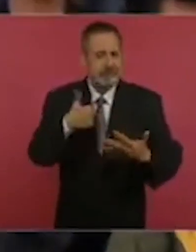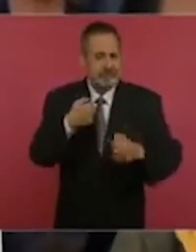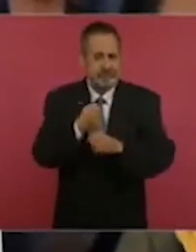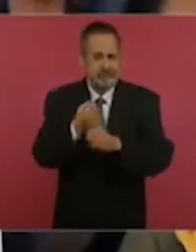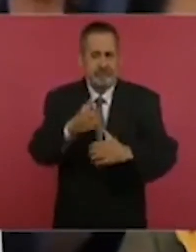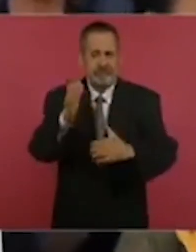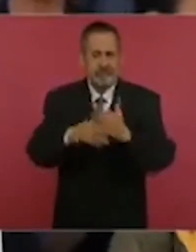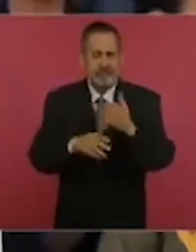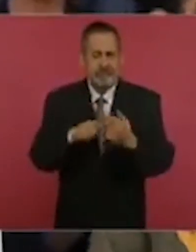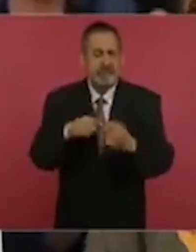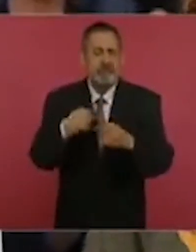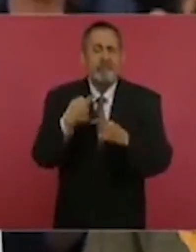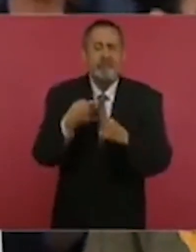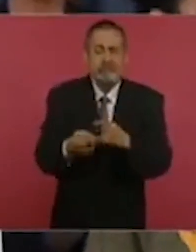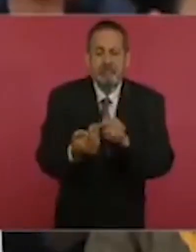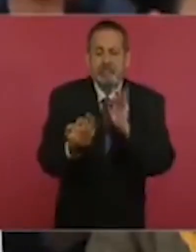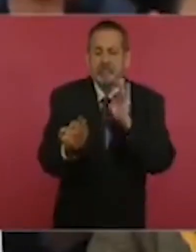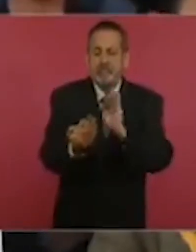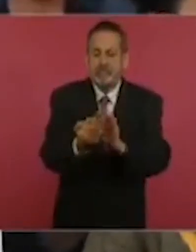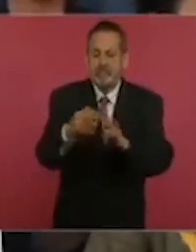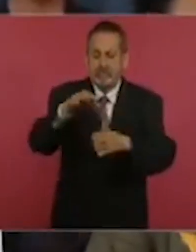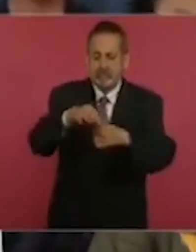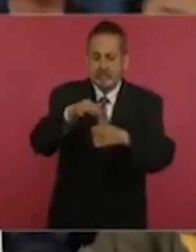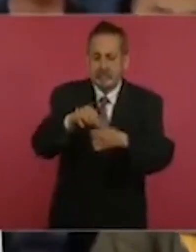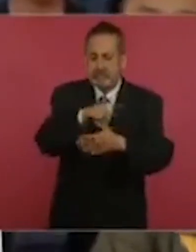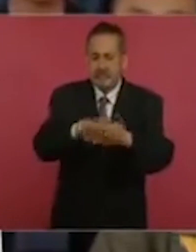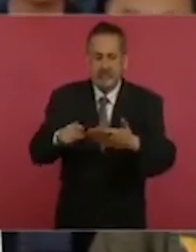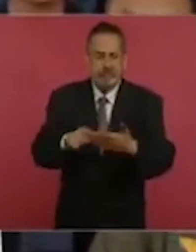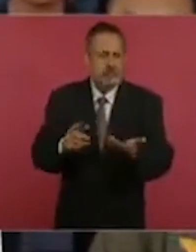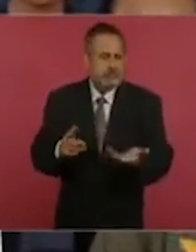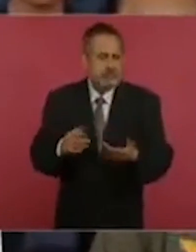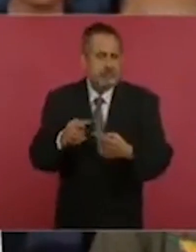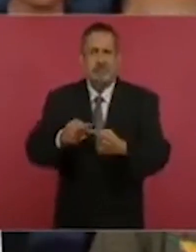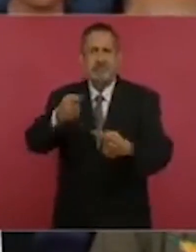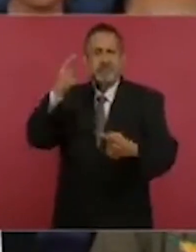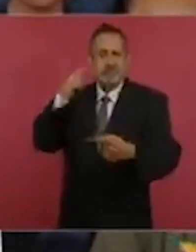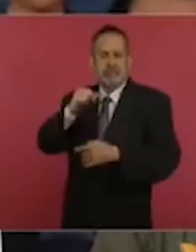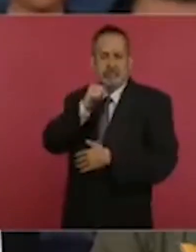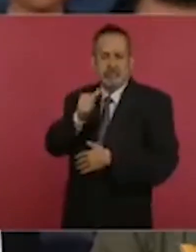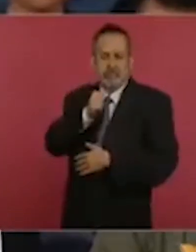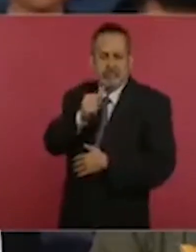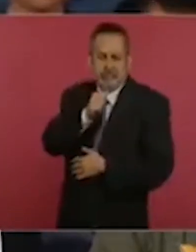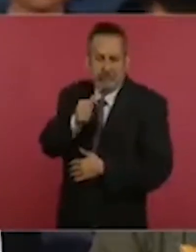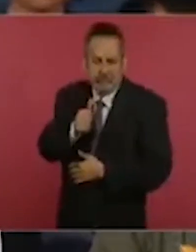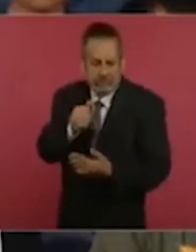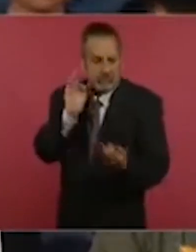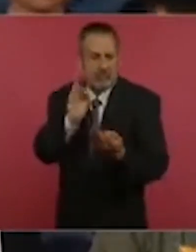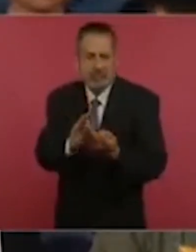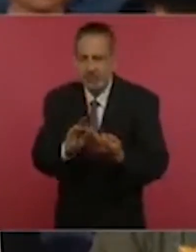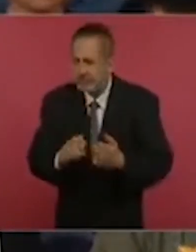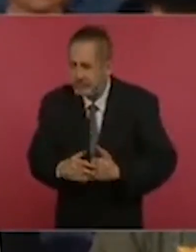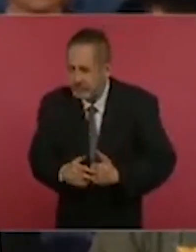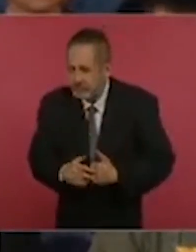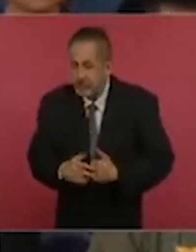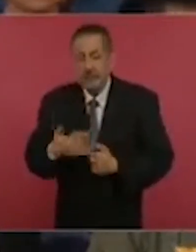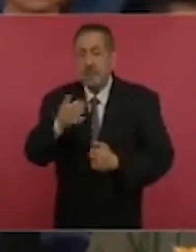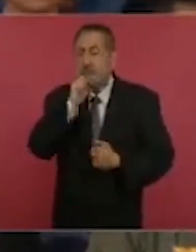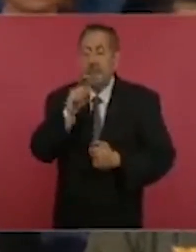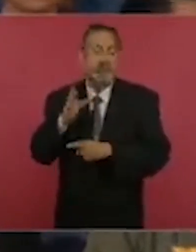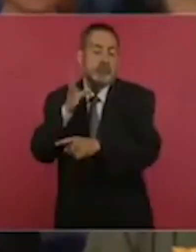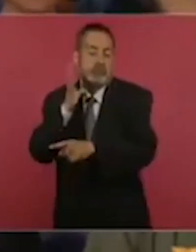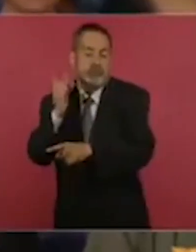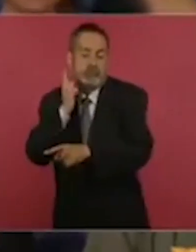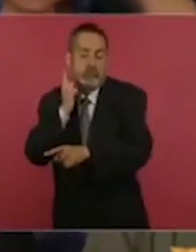proceso electoral y hablamos de recursos, cuando también por otro lado se da en la aprobación en la Cámara de Diputados de un fideicomiso que utilizará la